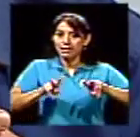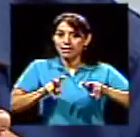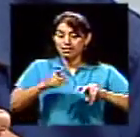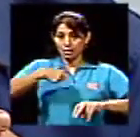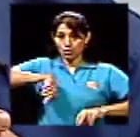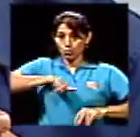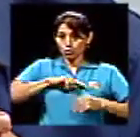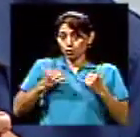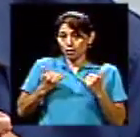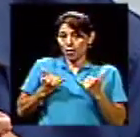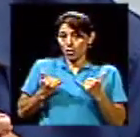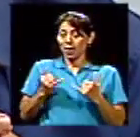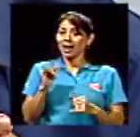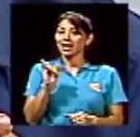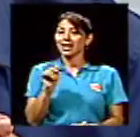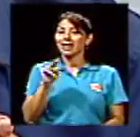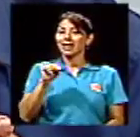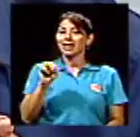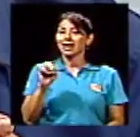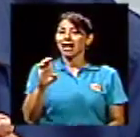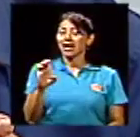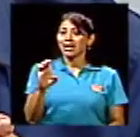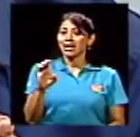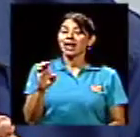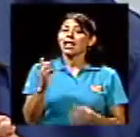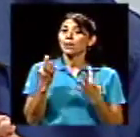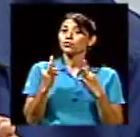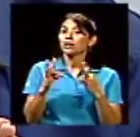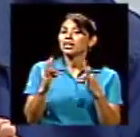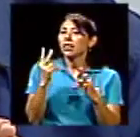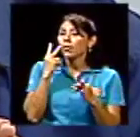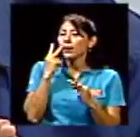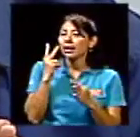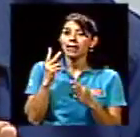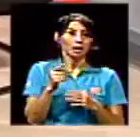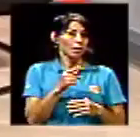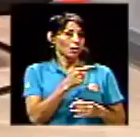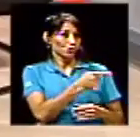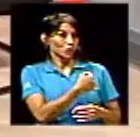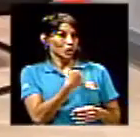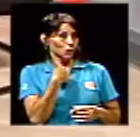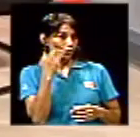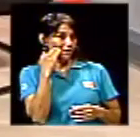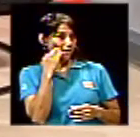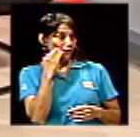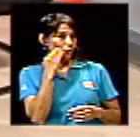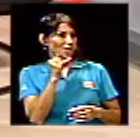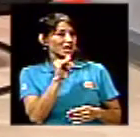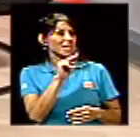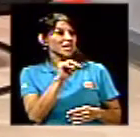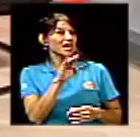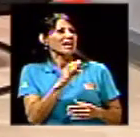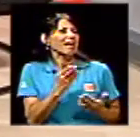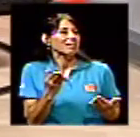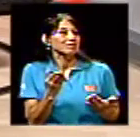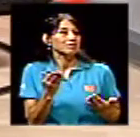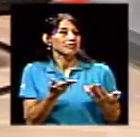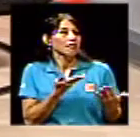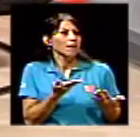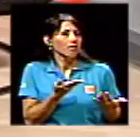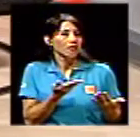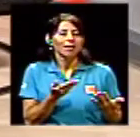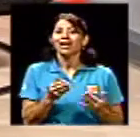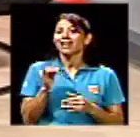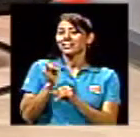estado tratando de ver algunas estimaciones. usted y yo sabemos qué es el INEC, pero ¿qué es el INEC? Instituto Nacional de